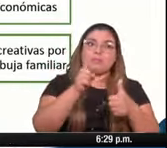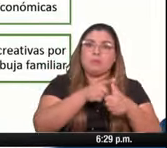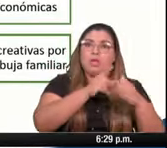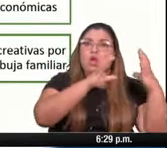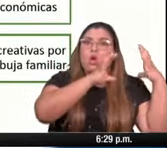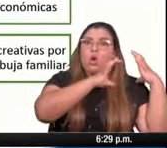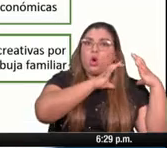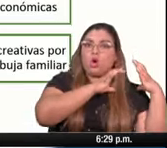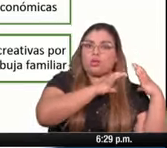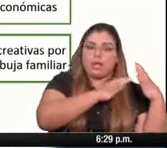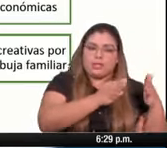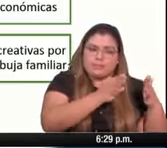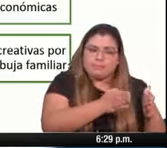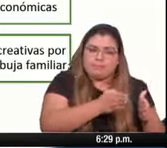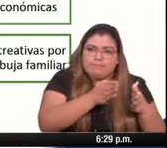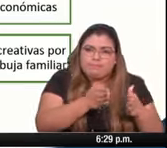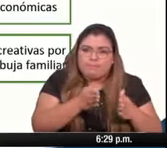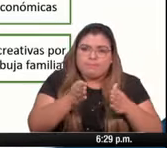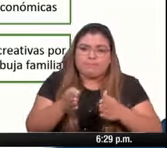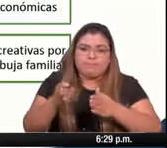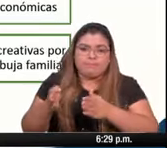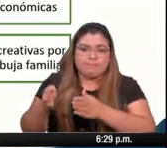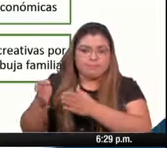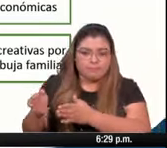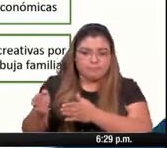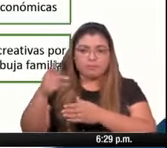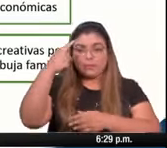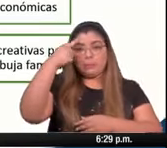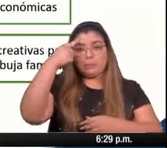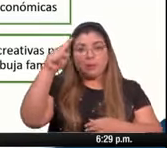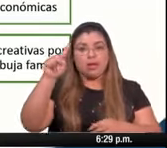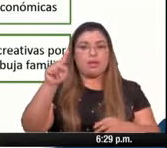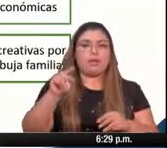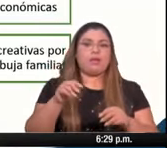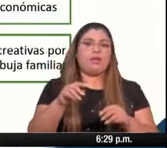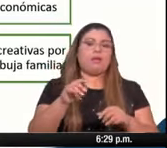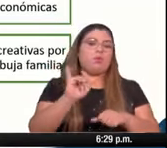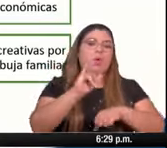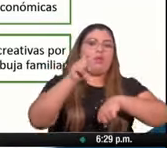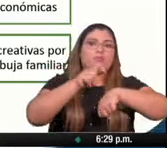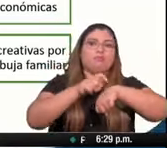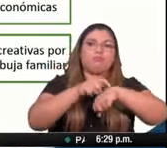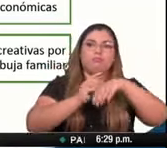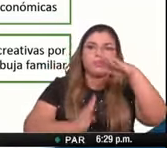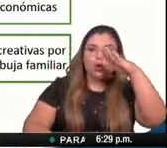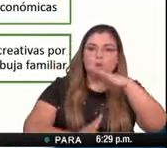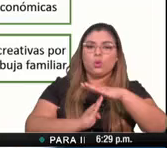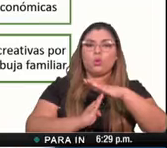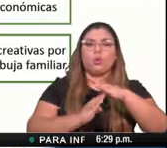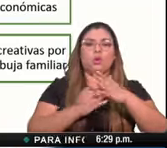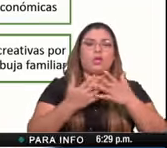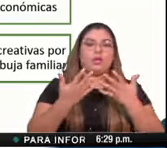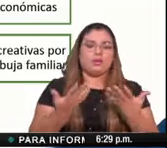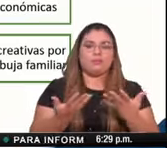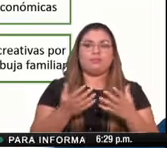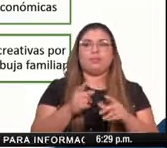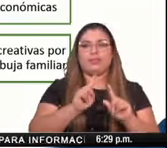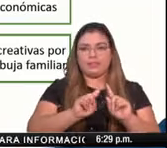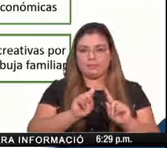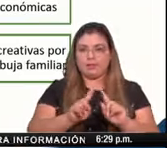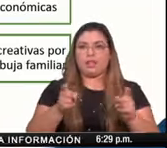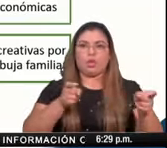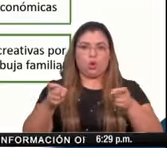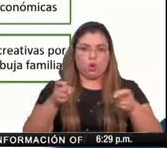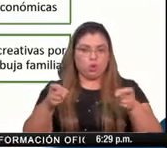hacemos también el regreso gradual y asimétrico de acuerdo a las situaciones de contingencia que vamos a